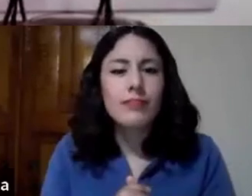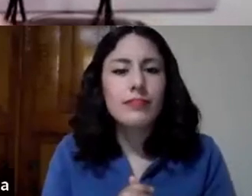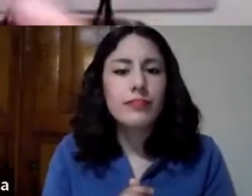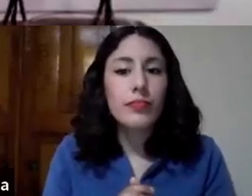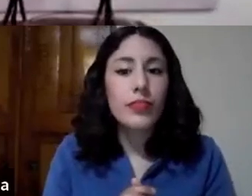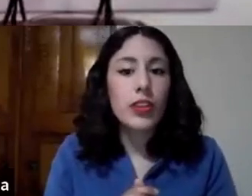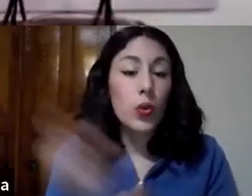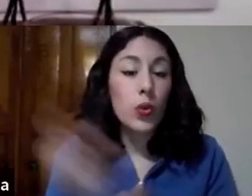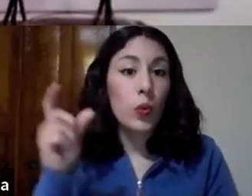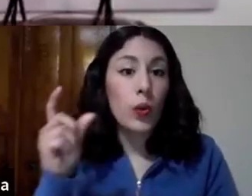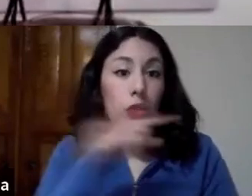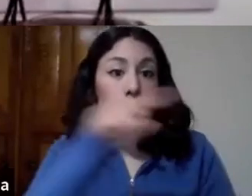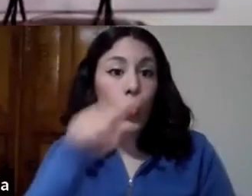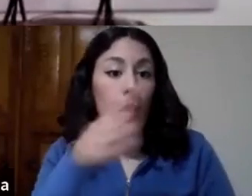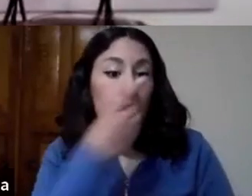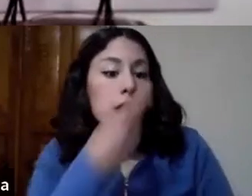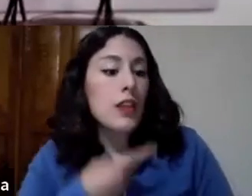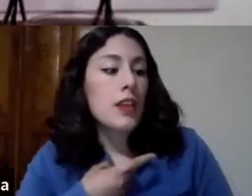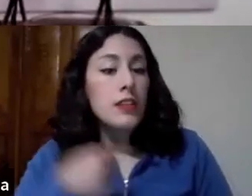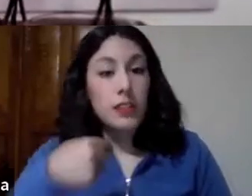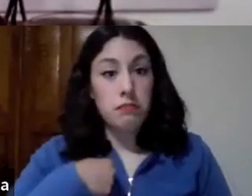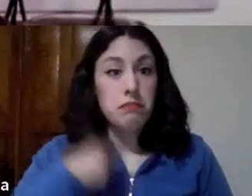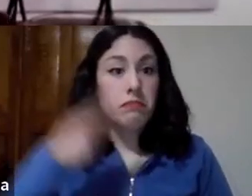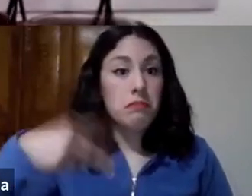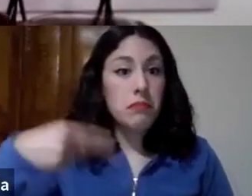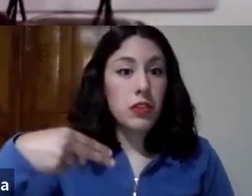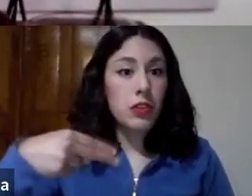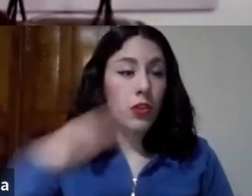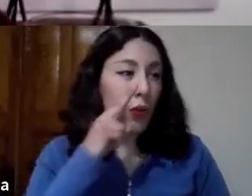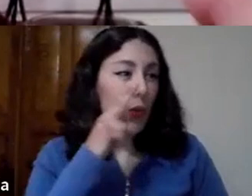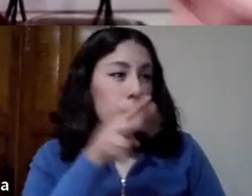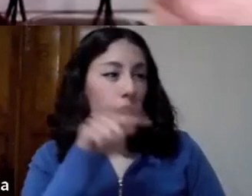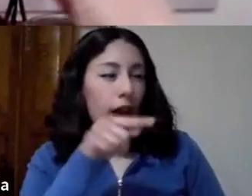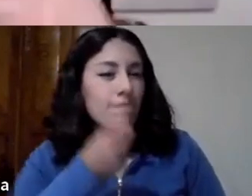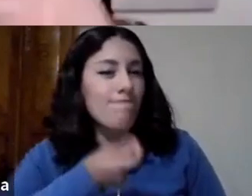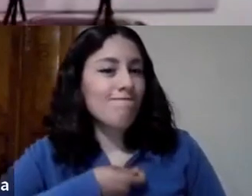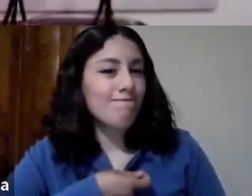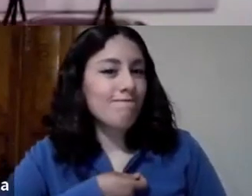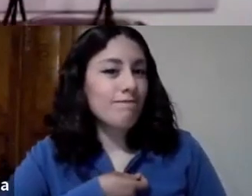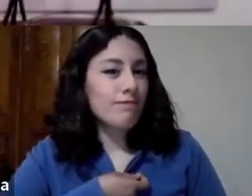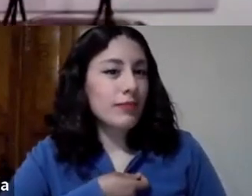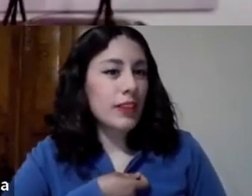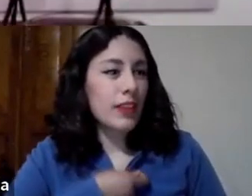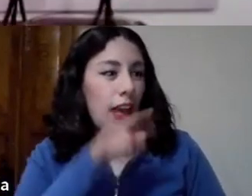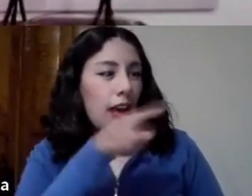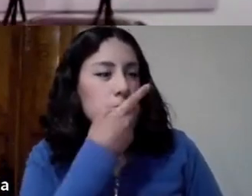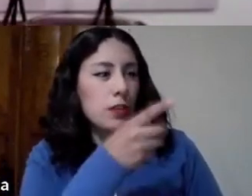ellos dicen mi nombre yo veo mi identidad a través de sus ojos